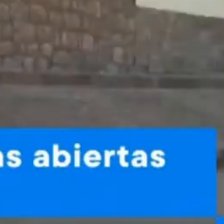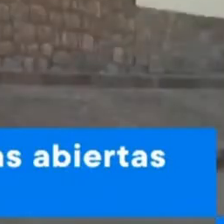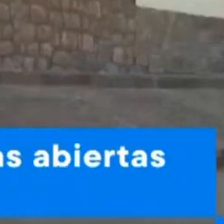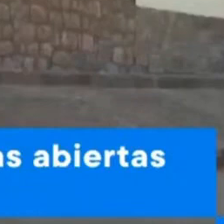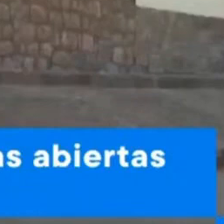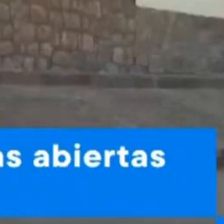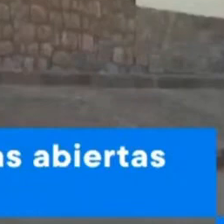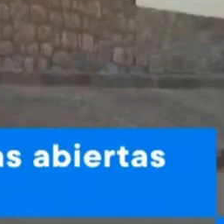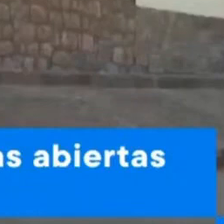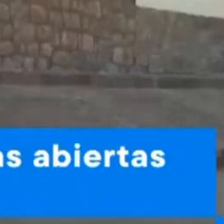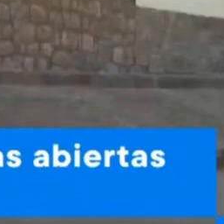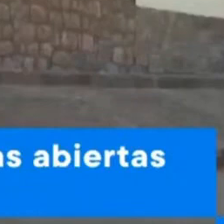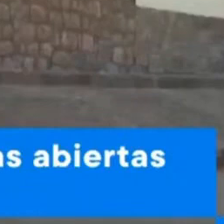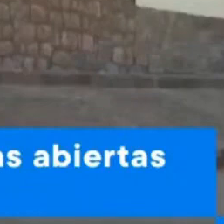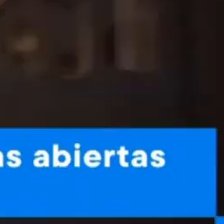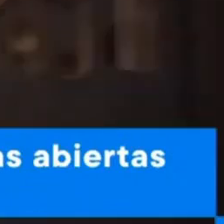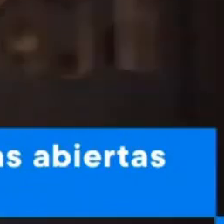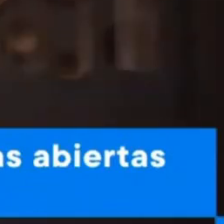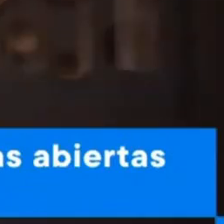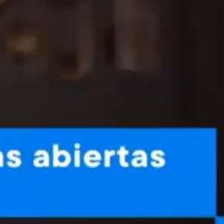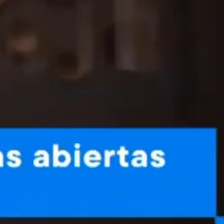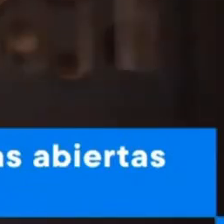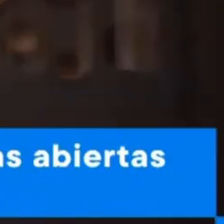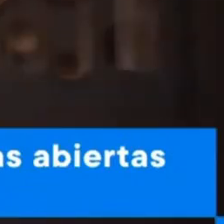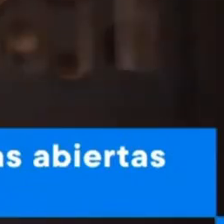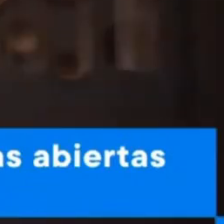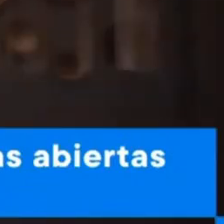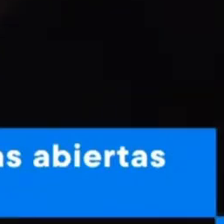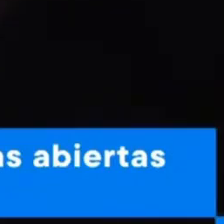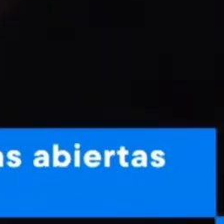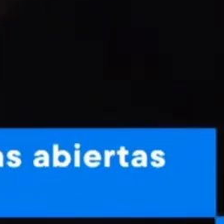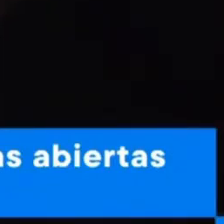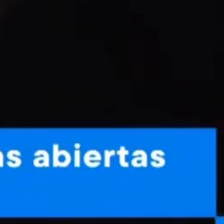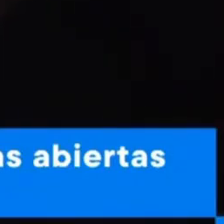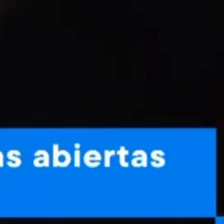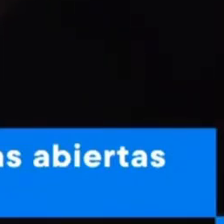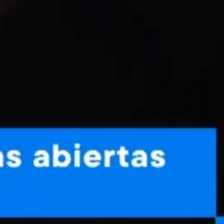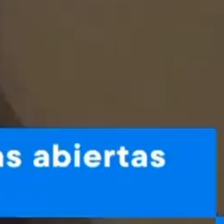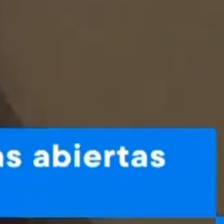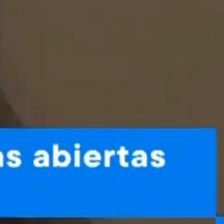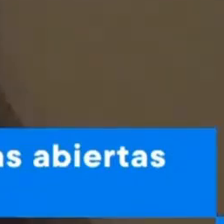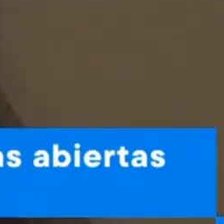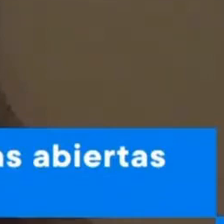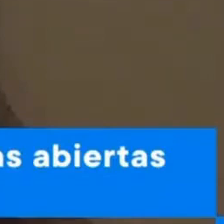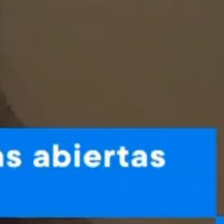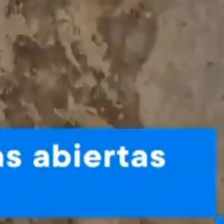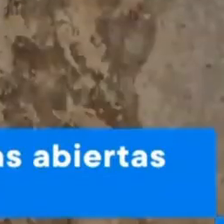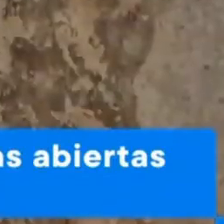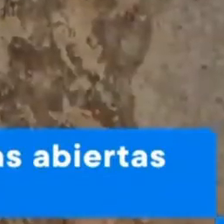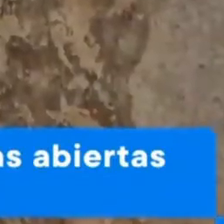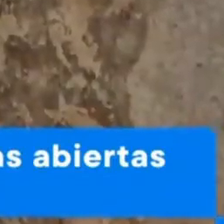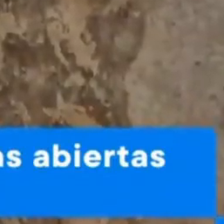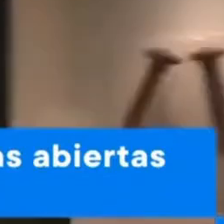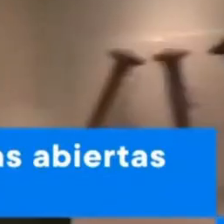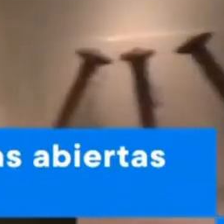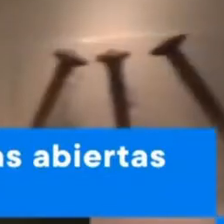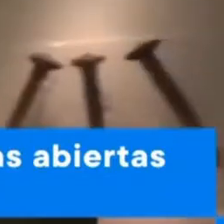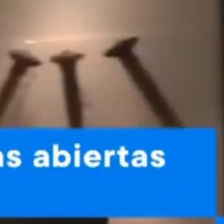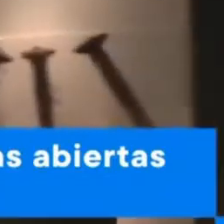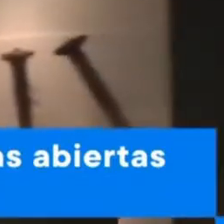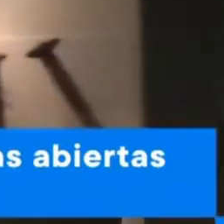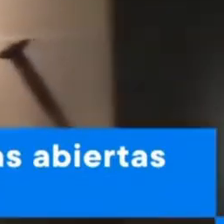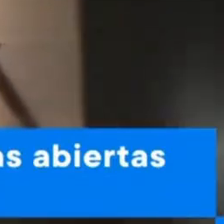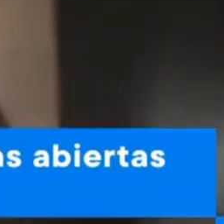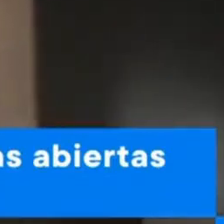Precolombino, que hoy vamos a conocer de una manera especial. Fue restaurado y puesto en valor para albergar